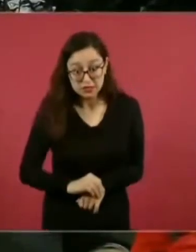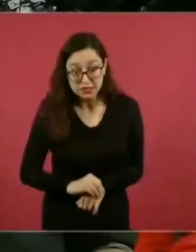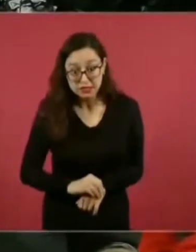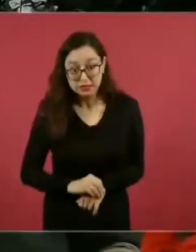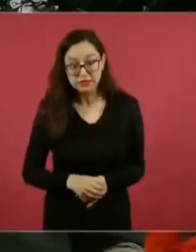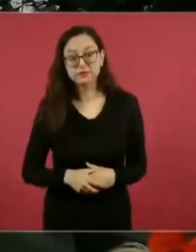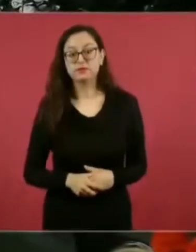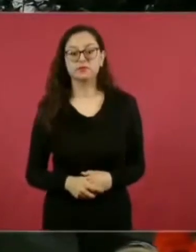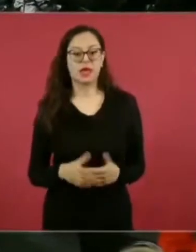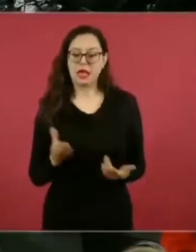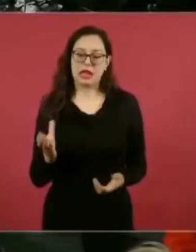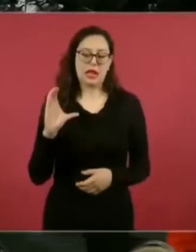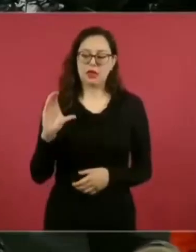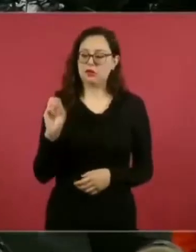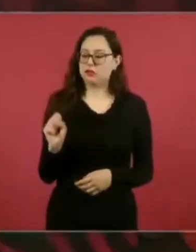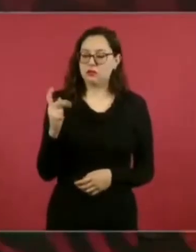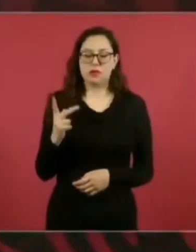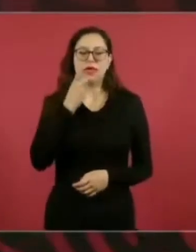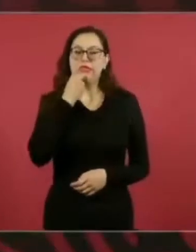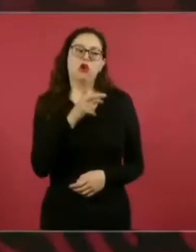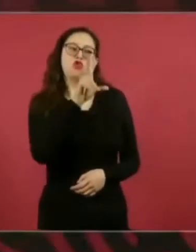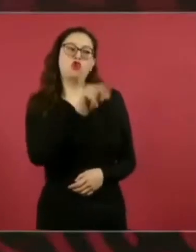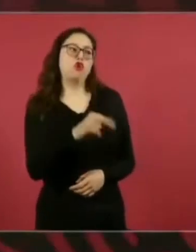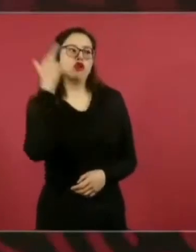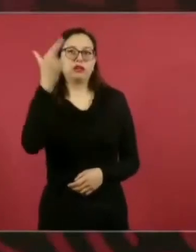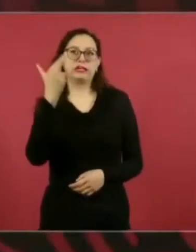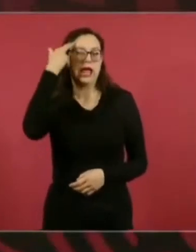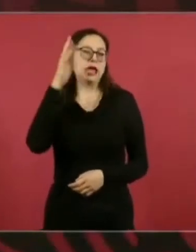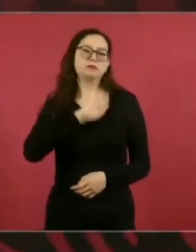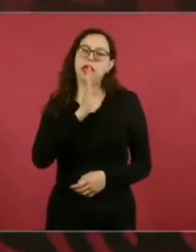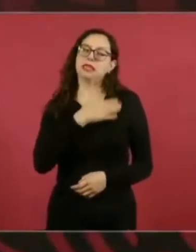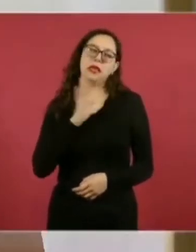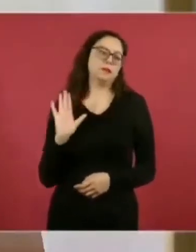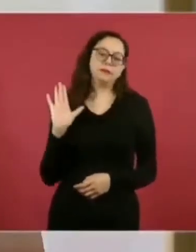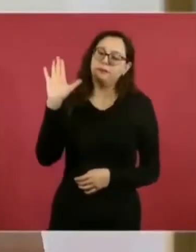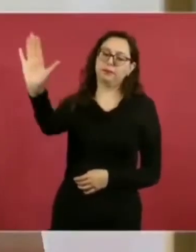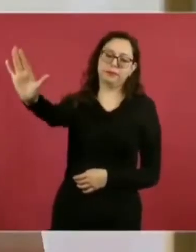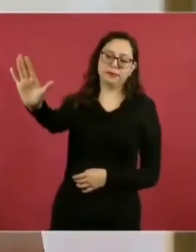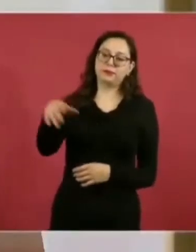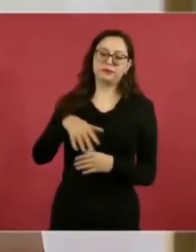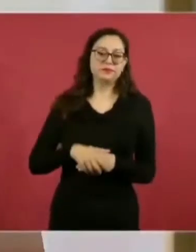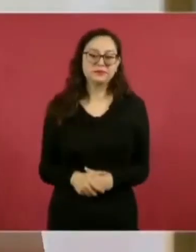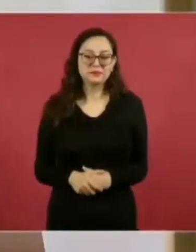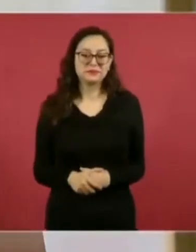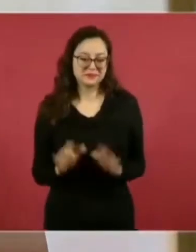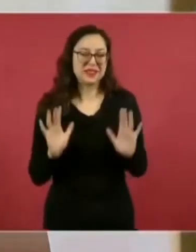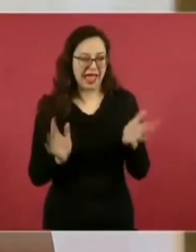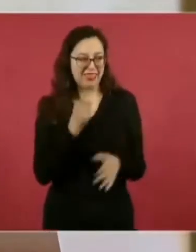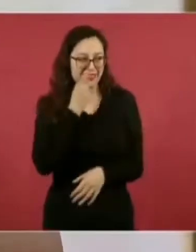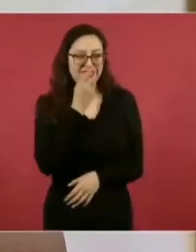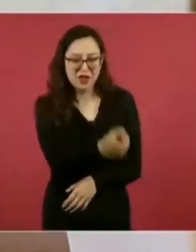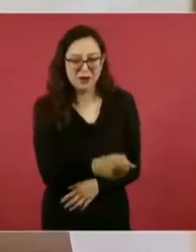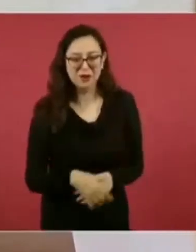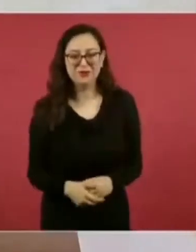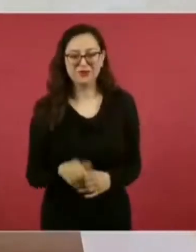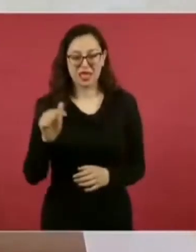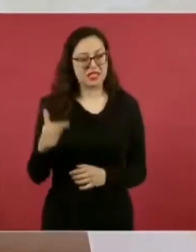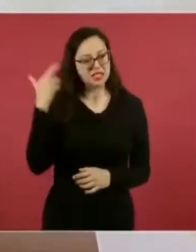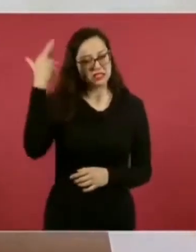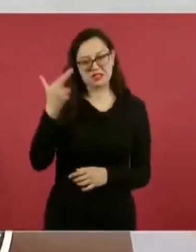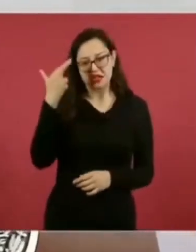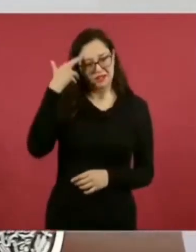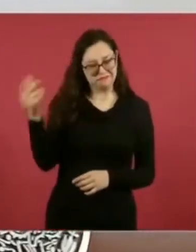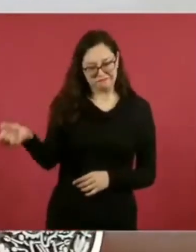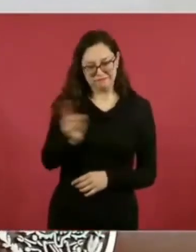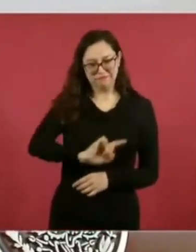Pues ya Claudia dijo que no, que es una república, no una monarquía.